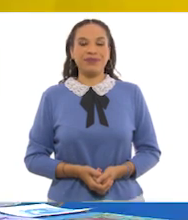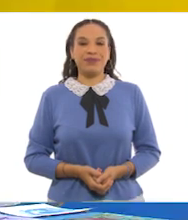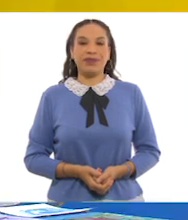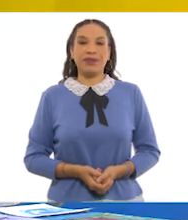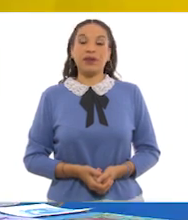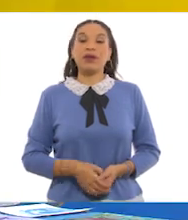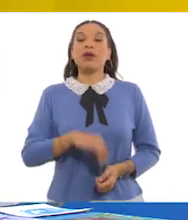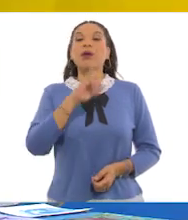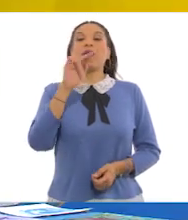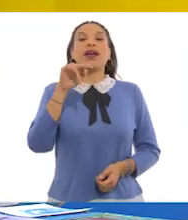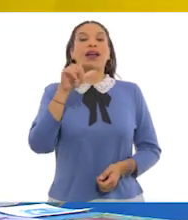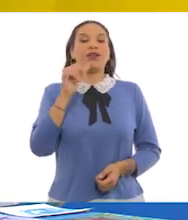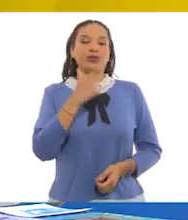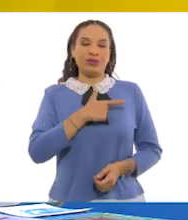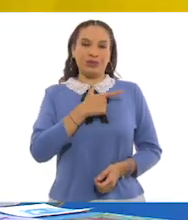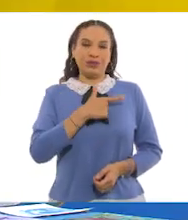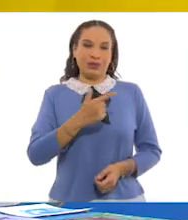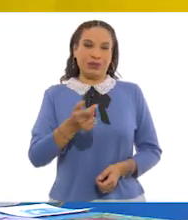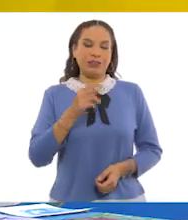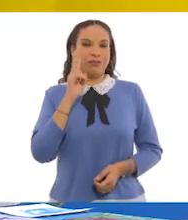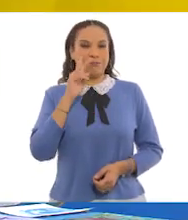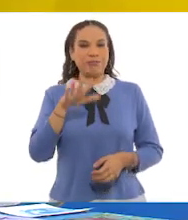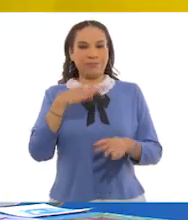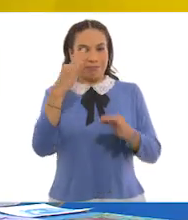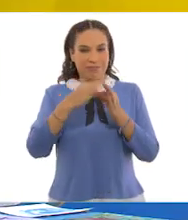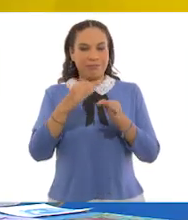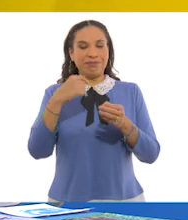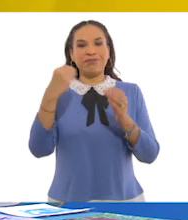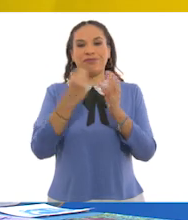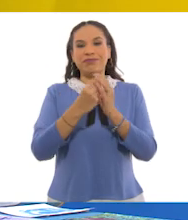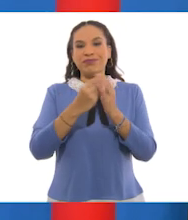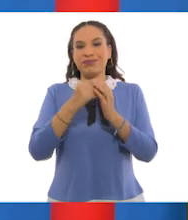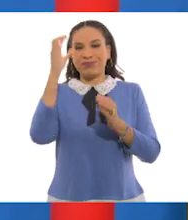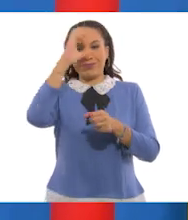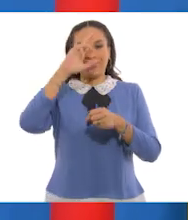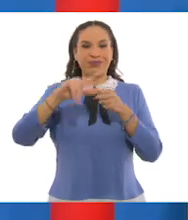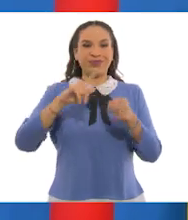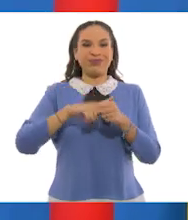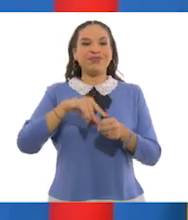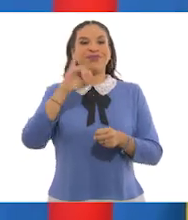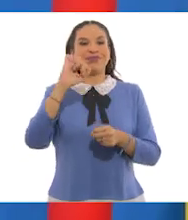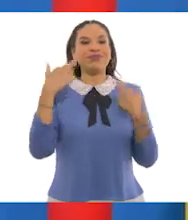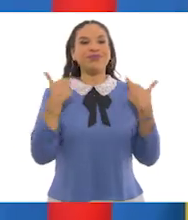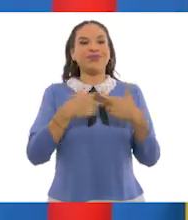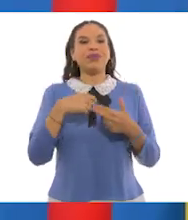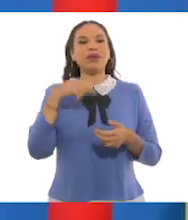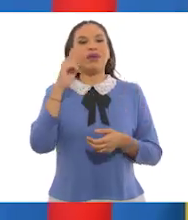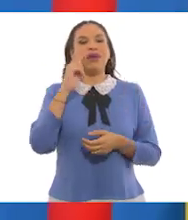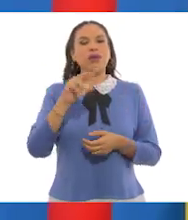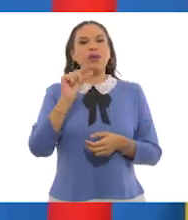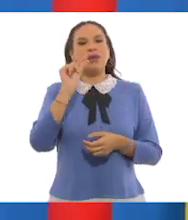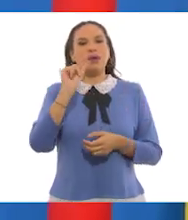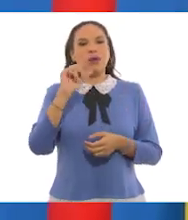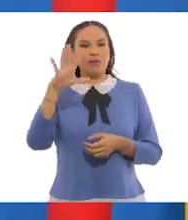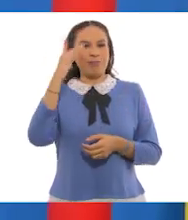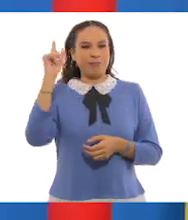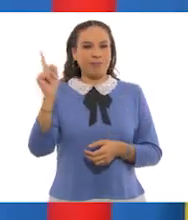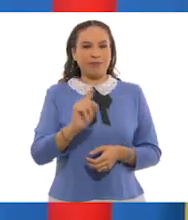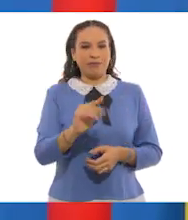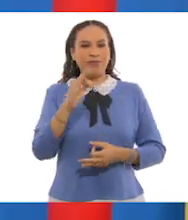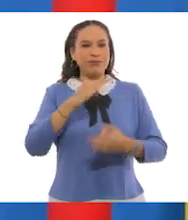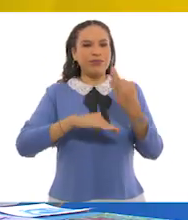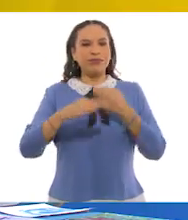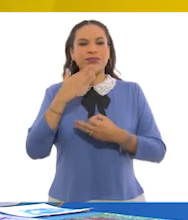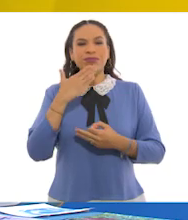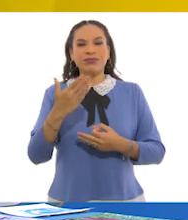Ay, Juan Carlos, qué gusto me da haber llegado puntual a la clase de ciencias naturales. Sí, maestra. Vi que llegó un poquito acelerada. ¿Todo bien?